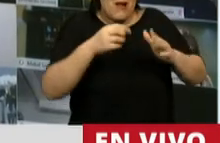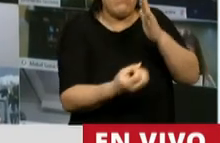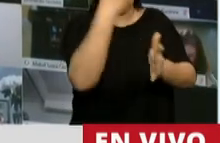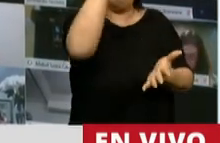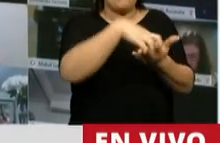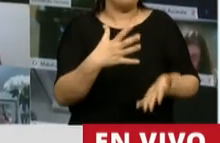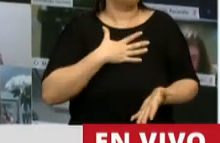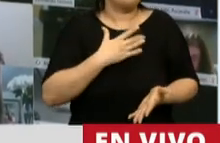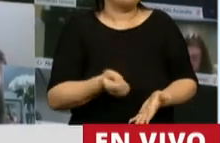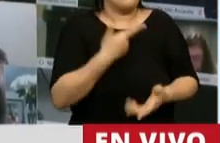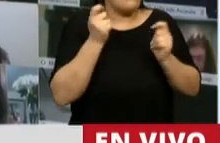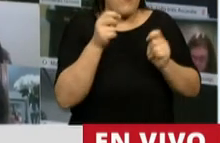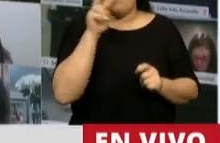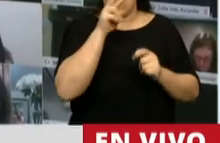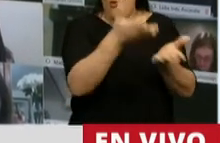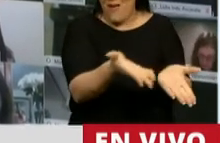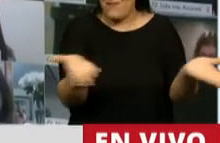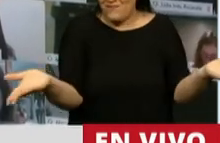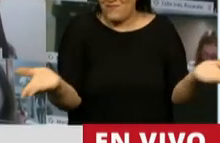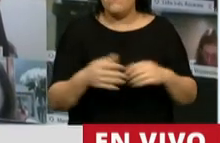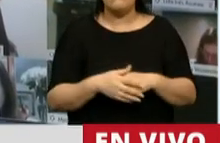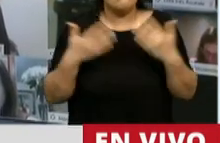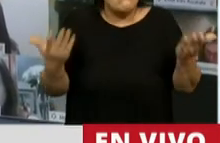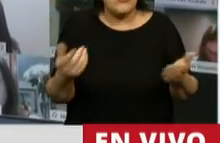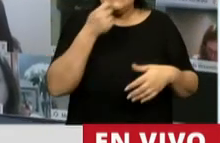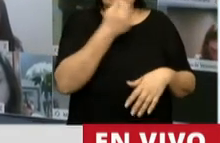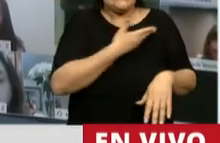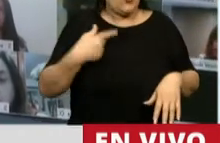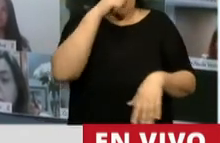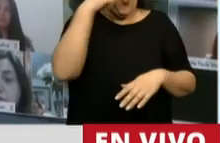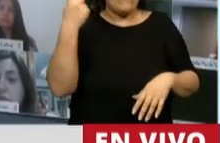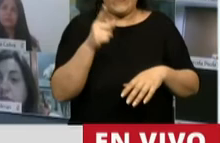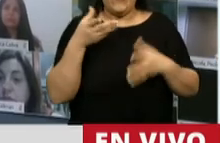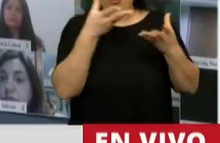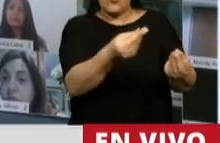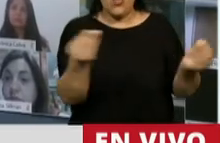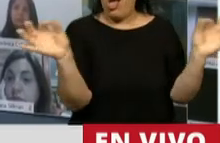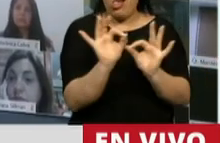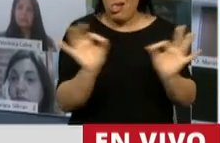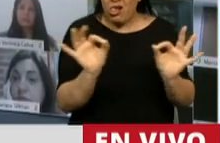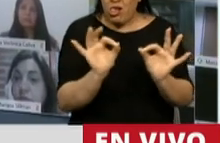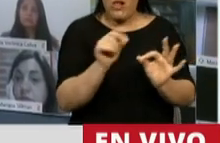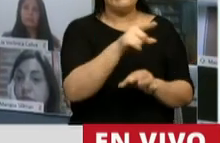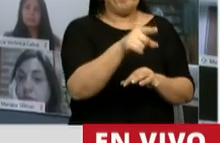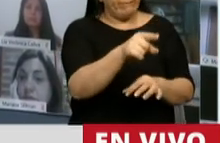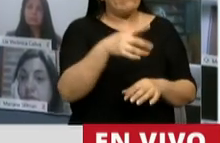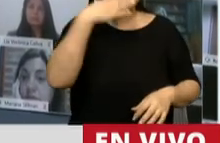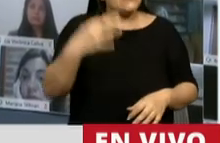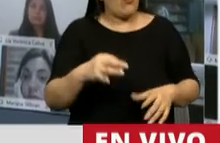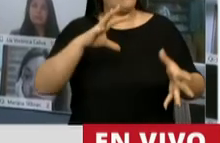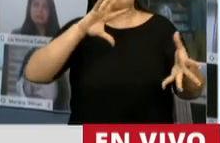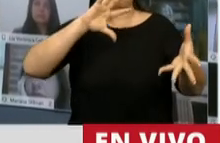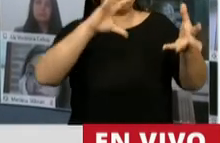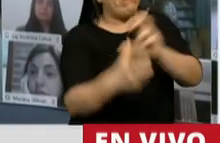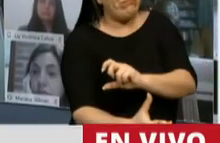mujeres. De modo, Presidente, que si el Gobierno no salva a los jardines maternales, le va a estar haciendo un enorme daño a cientos